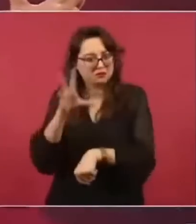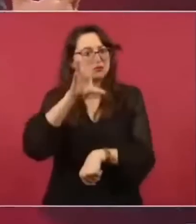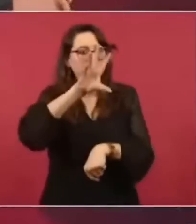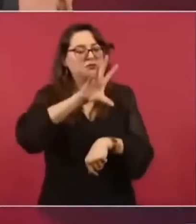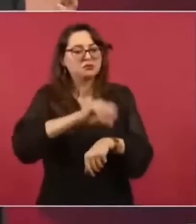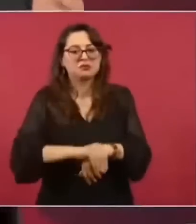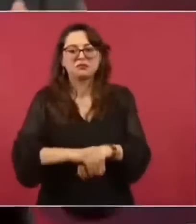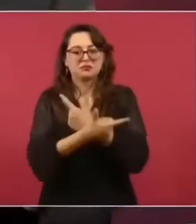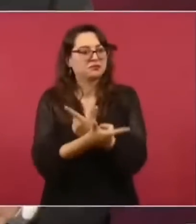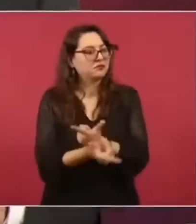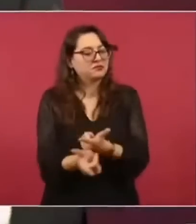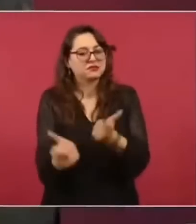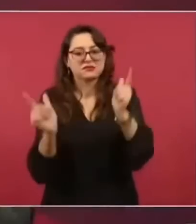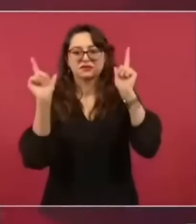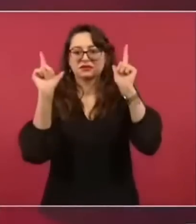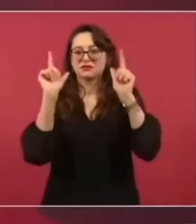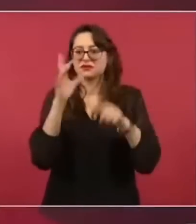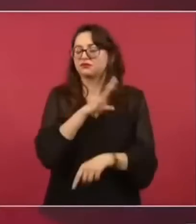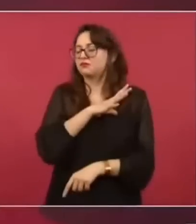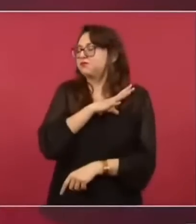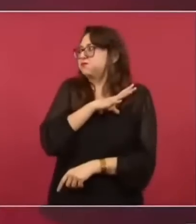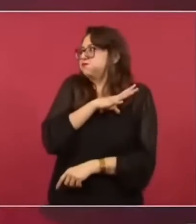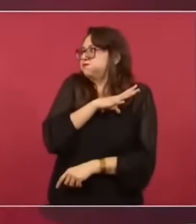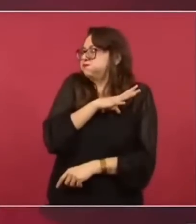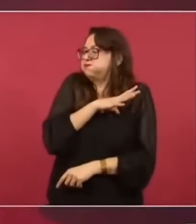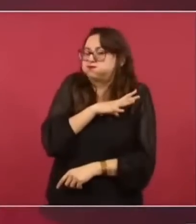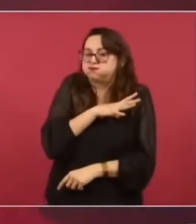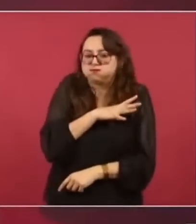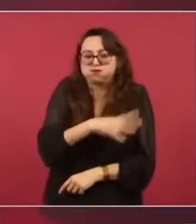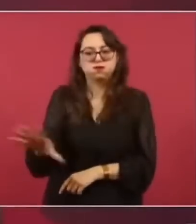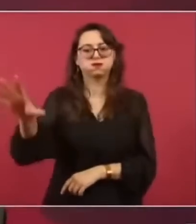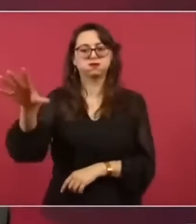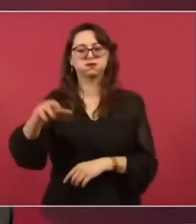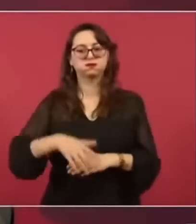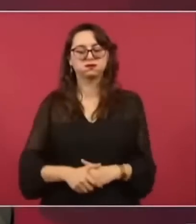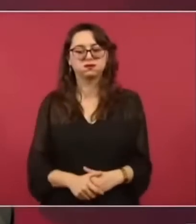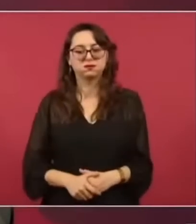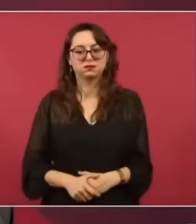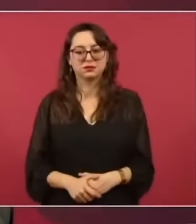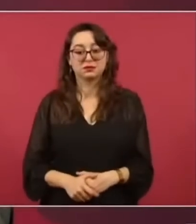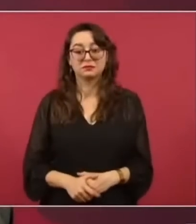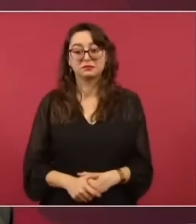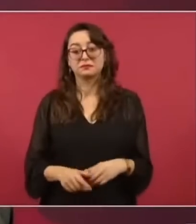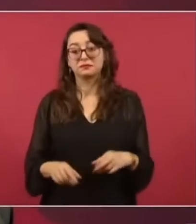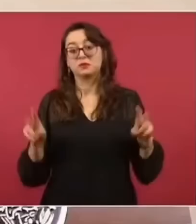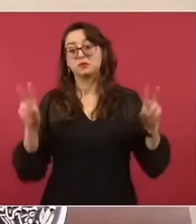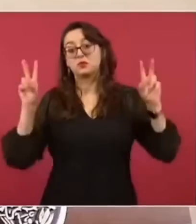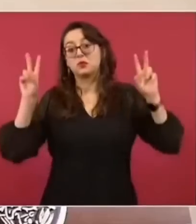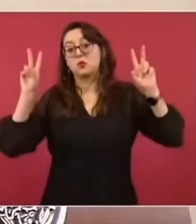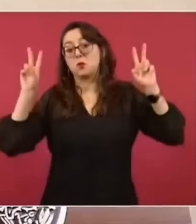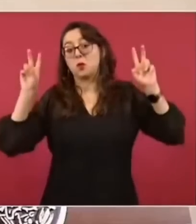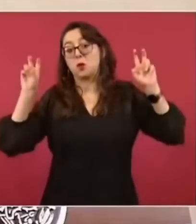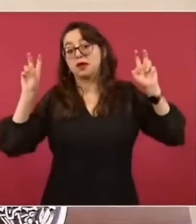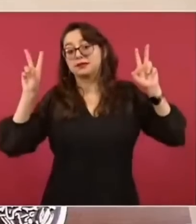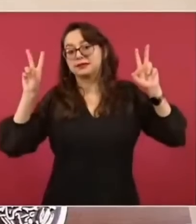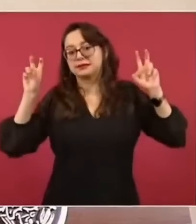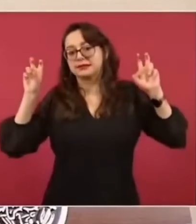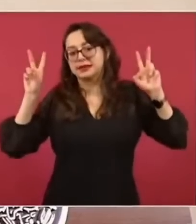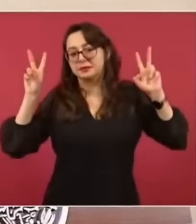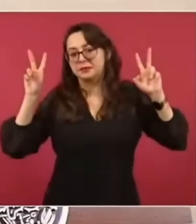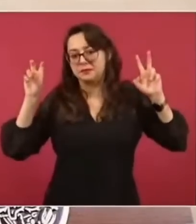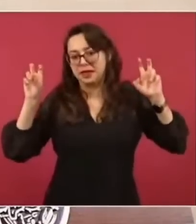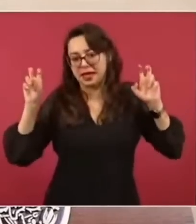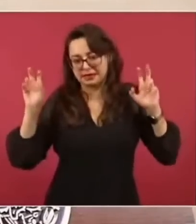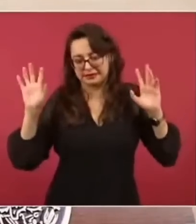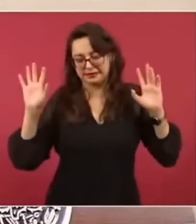esas armas porque, según ellos, según los que